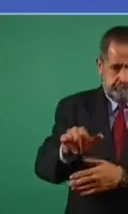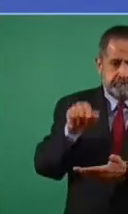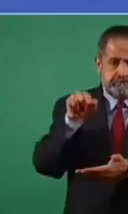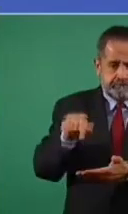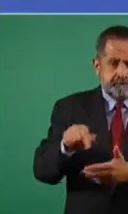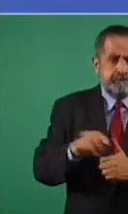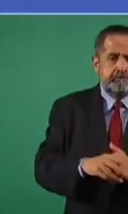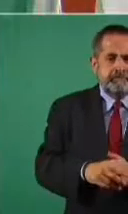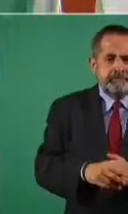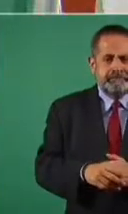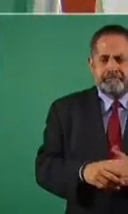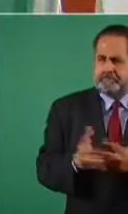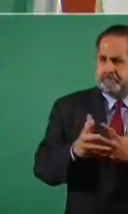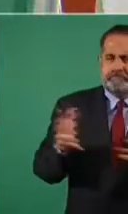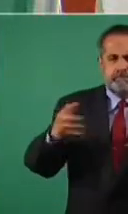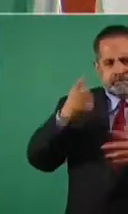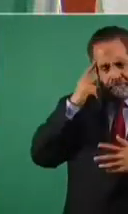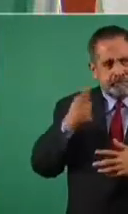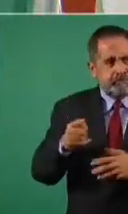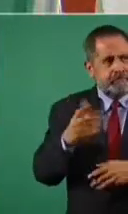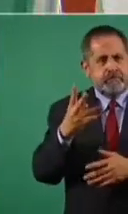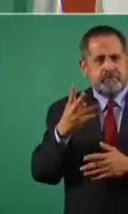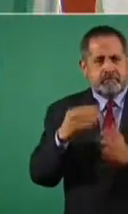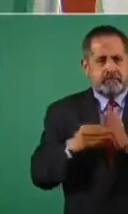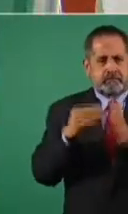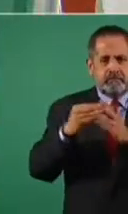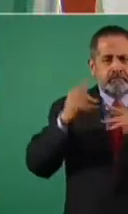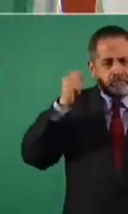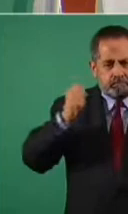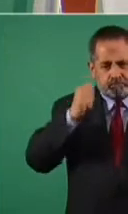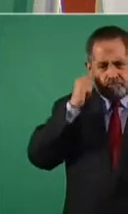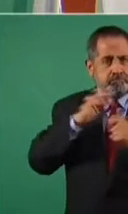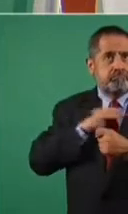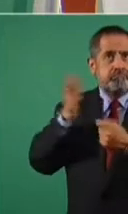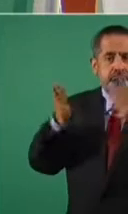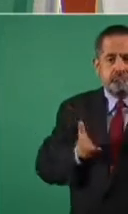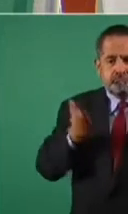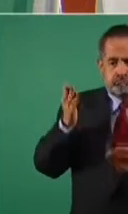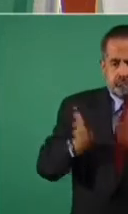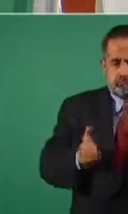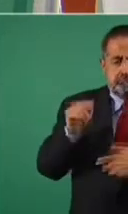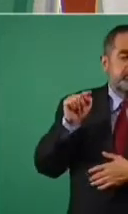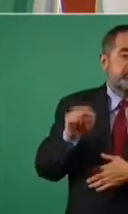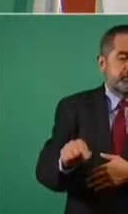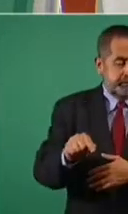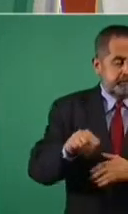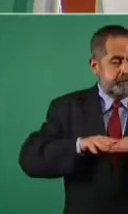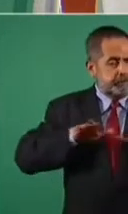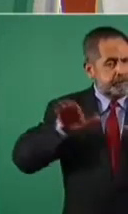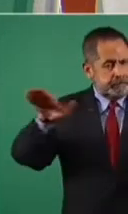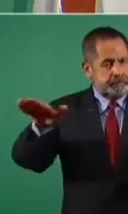con capacidad para recibir cuatro millones de turistas, el aeropuerto.